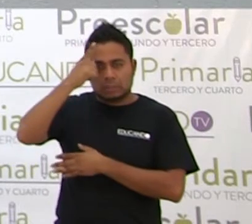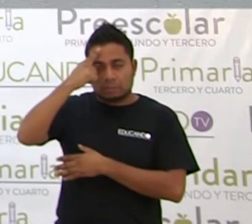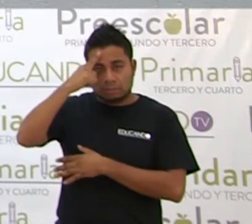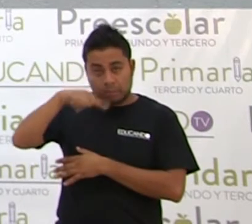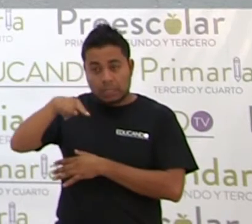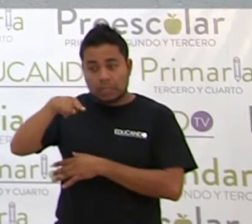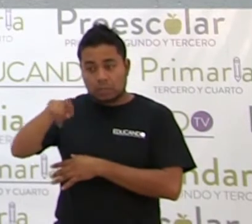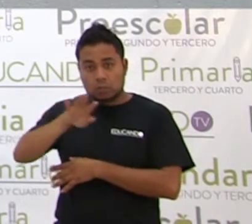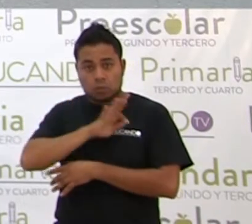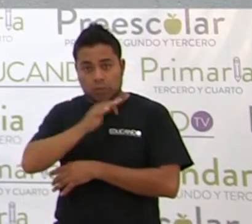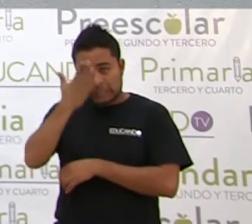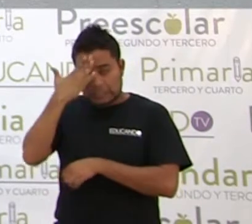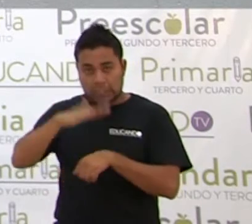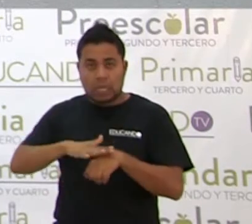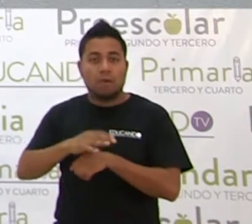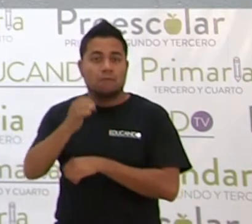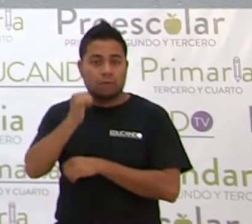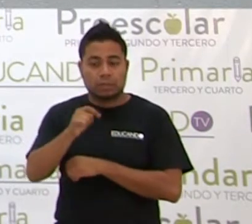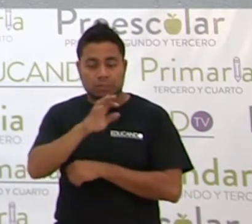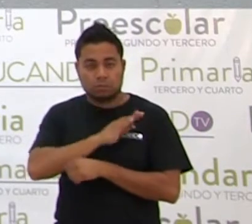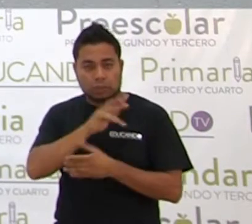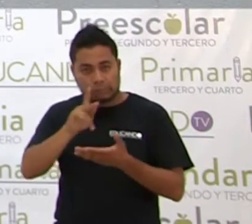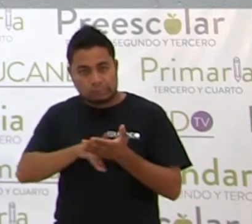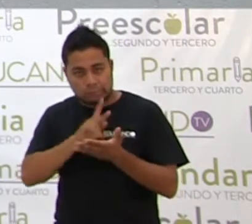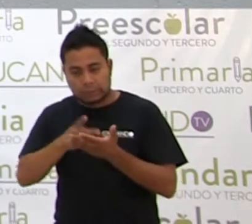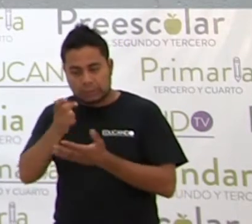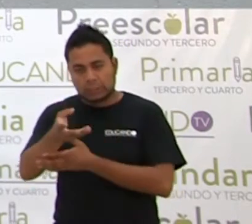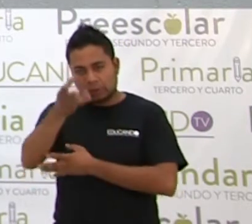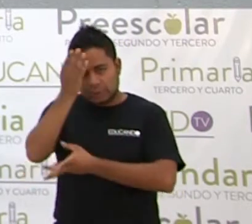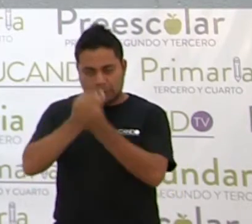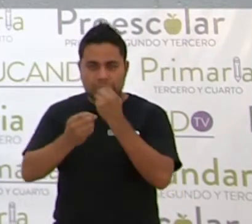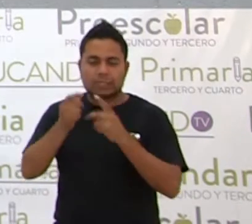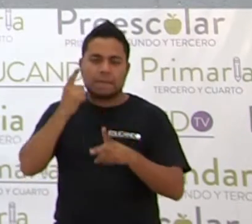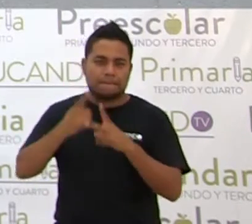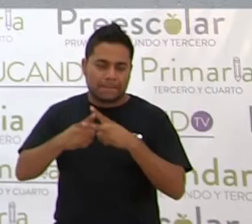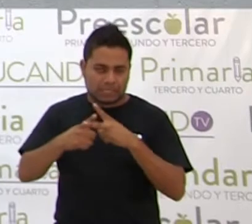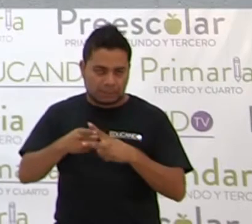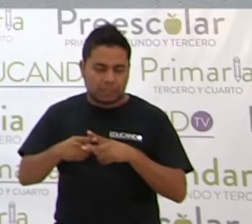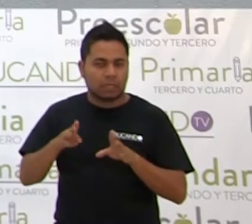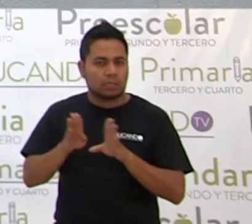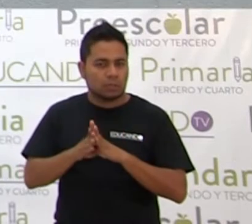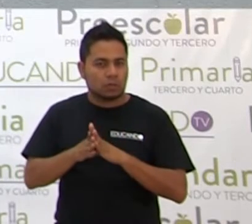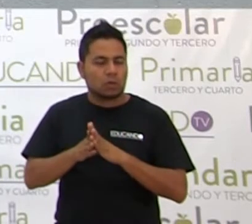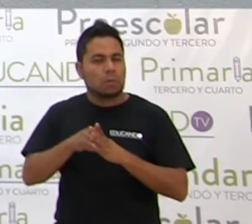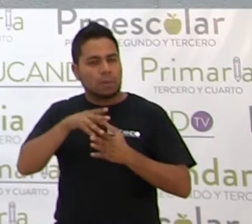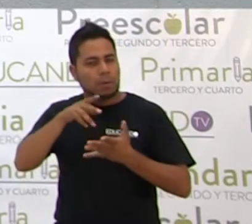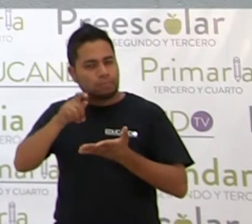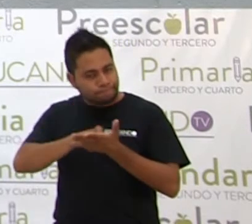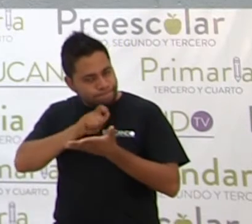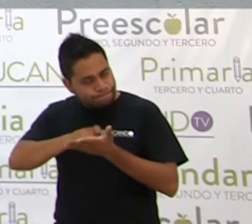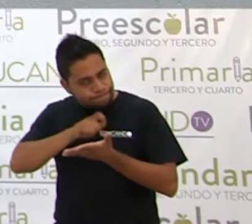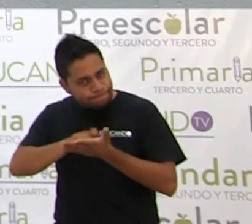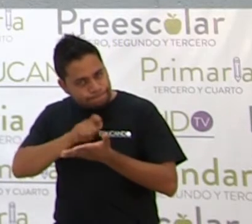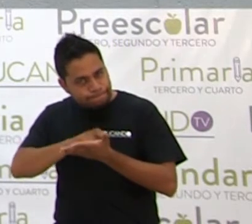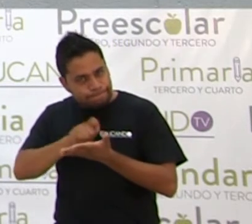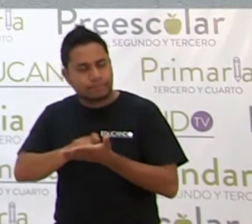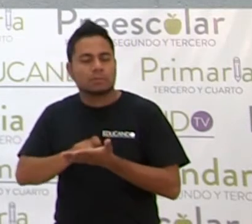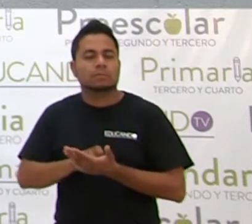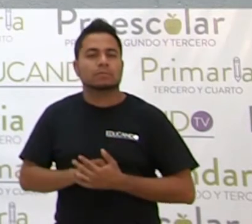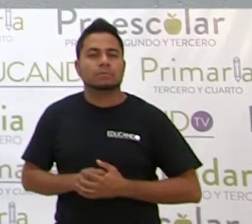olvide, para que puedan practicar, porque así se aprende matemáticas. Se aprende practicando, ¿sí?